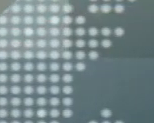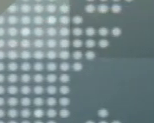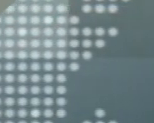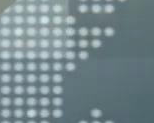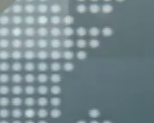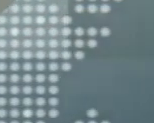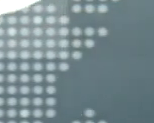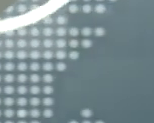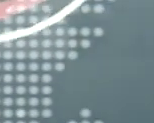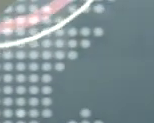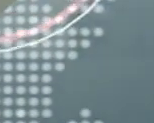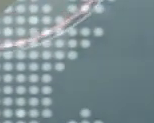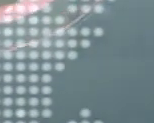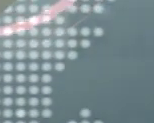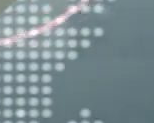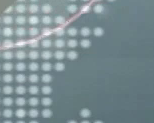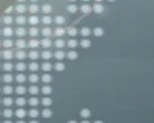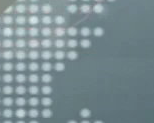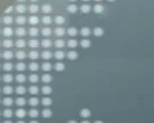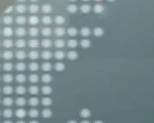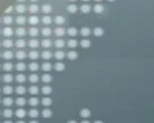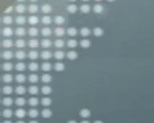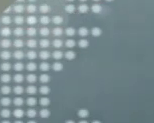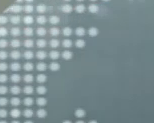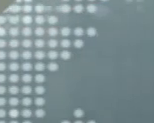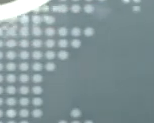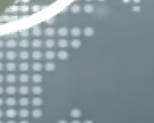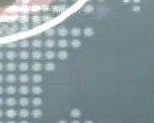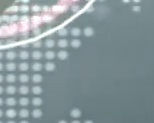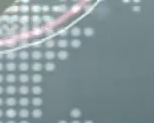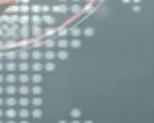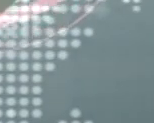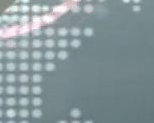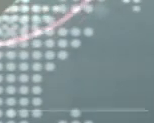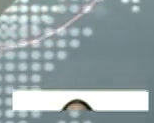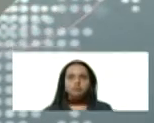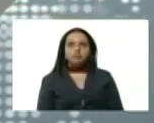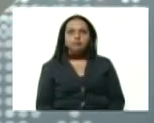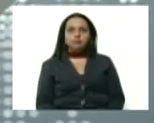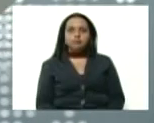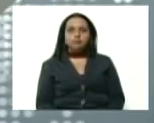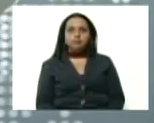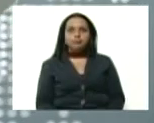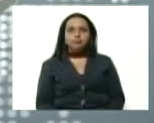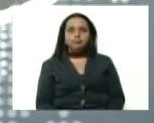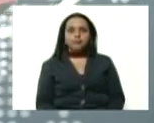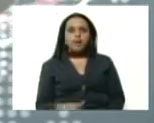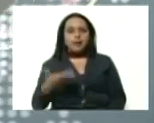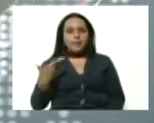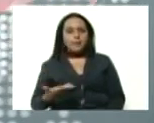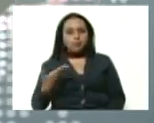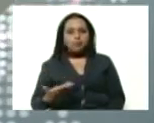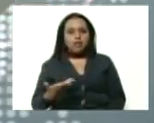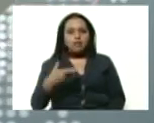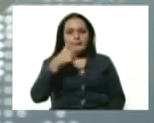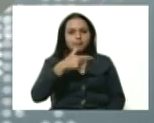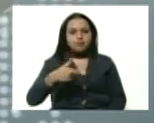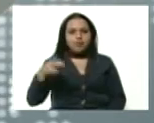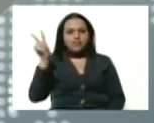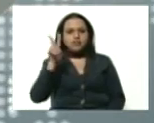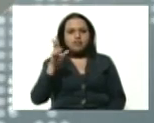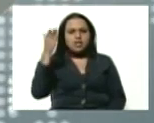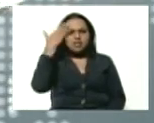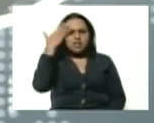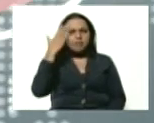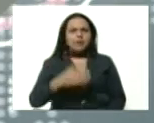que las estadísticas reportan que del total de casos activos 3.604, el